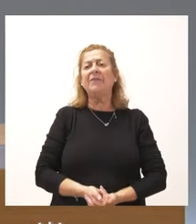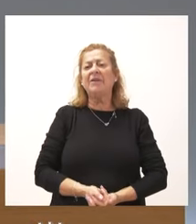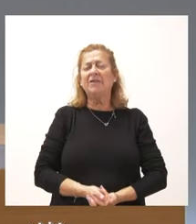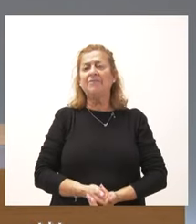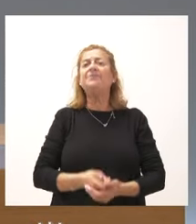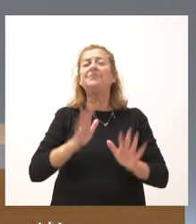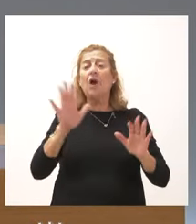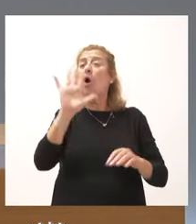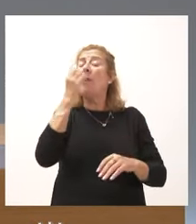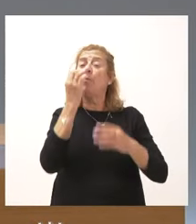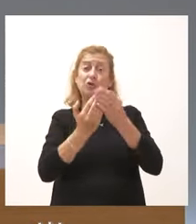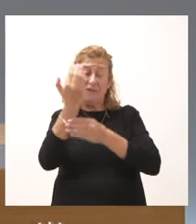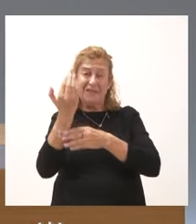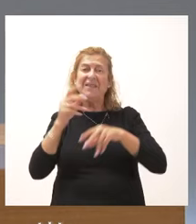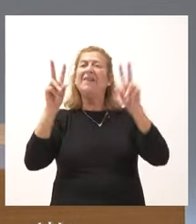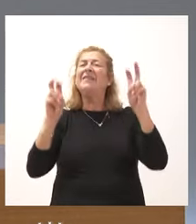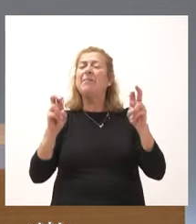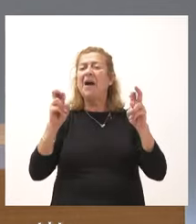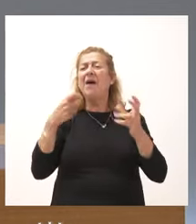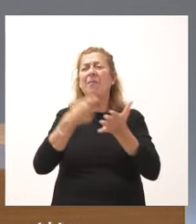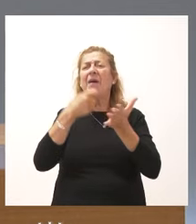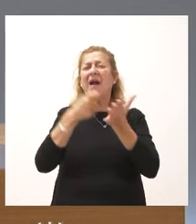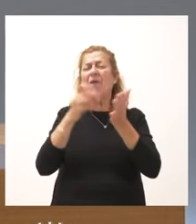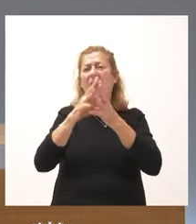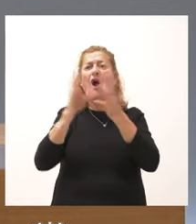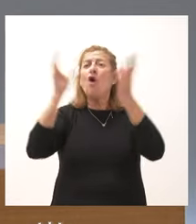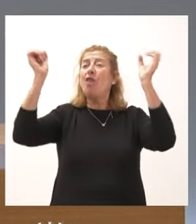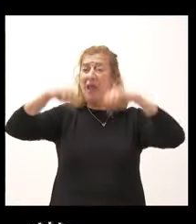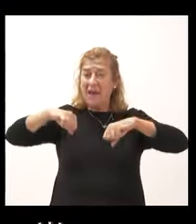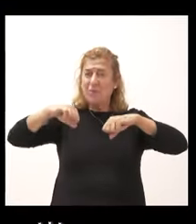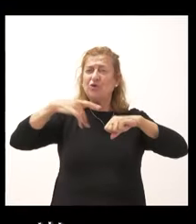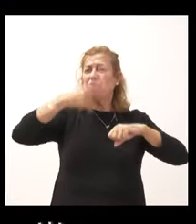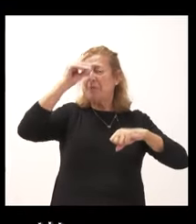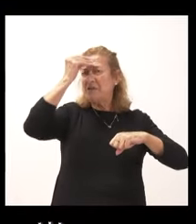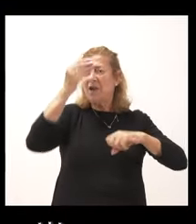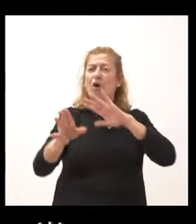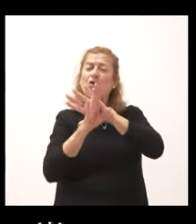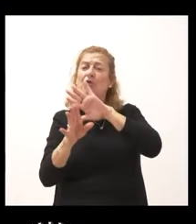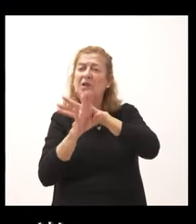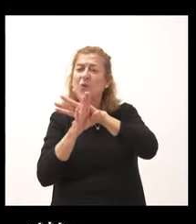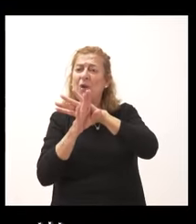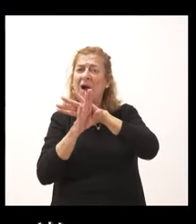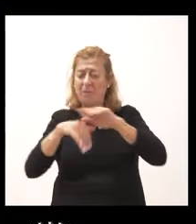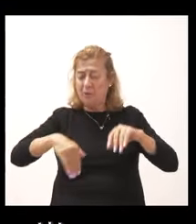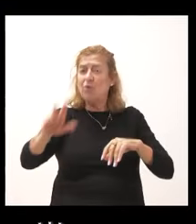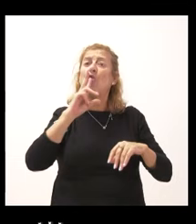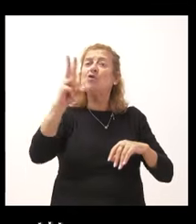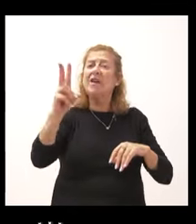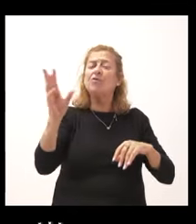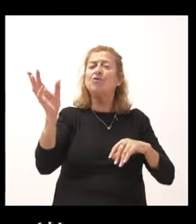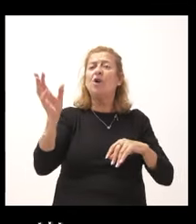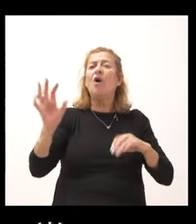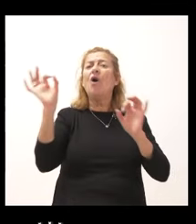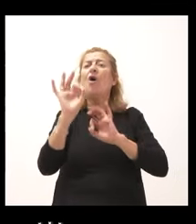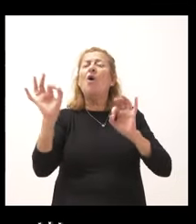Sí, hola, buenos días. Sobre el coste de conciliamos, no sé si preven que se mantengan estos dos próximos años o va a